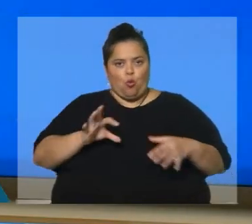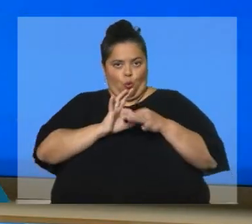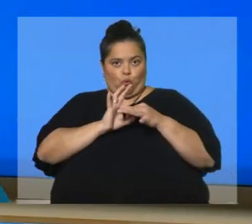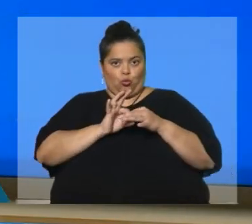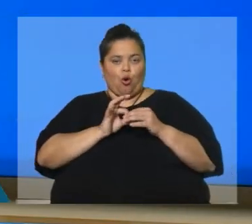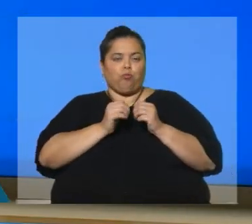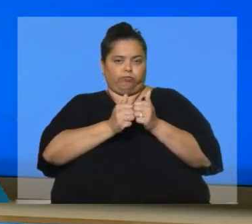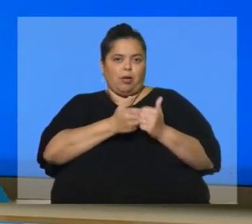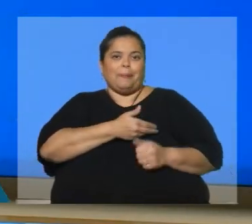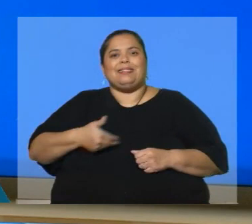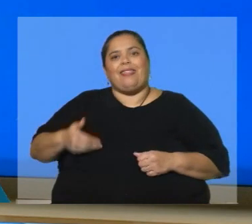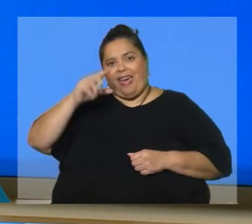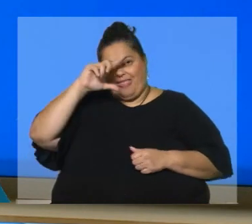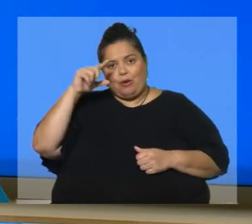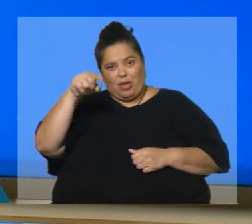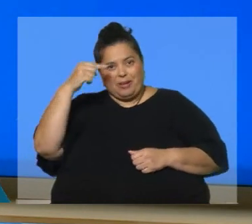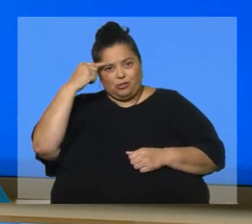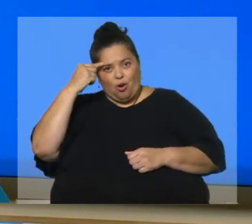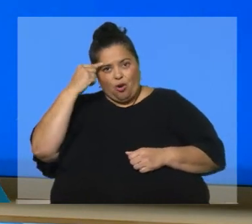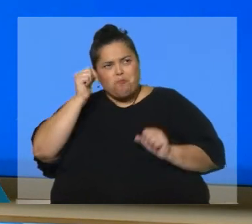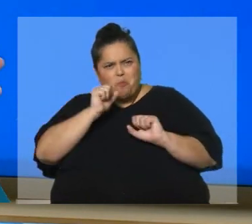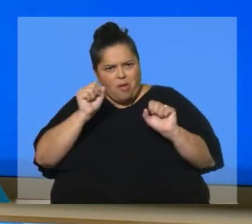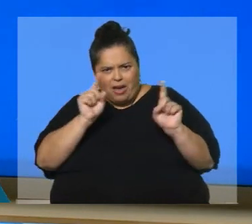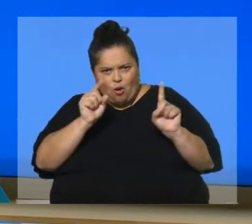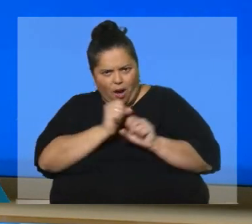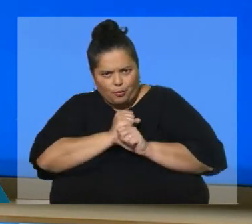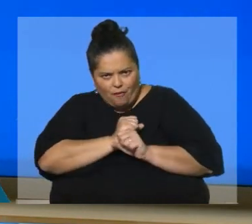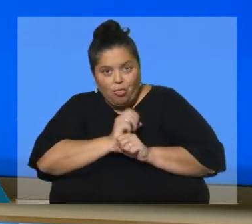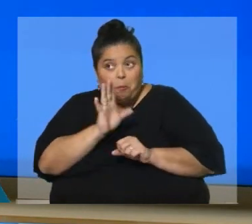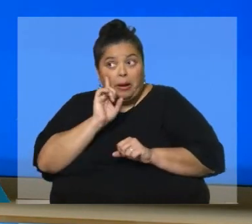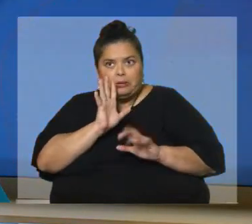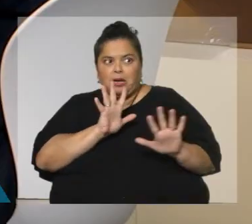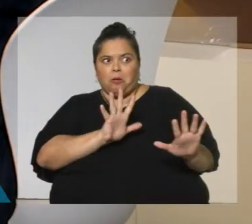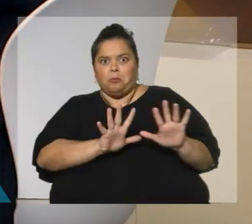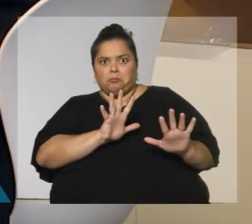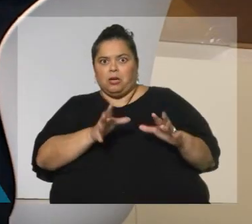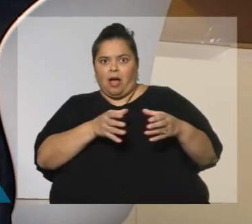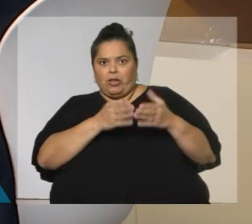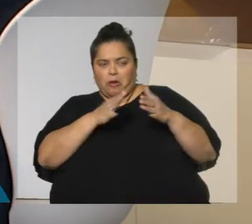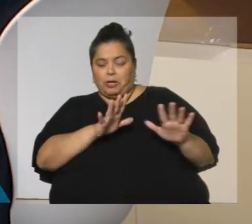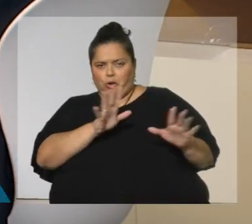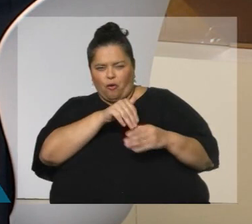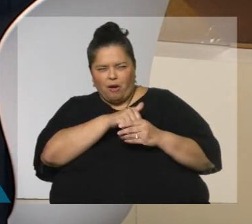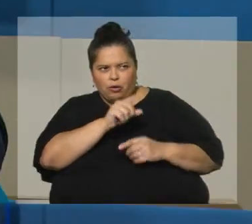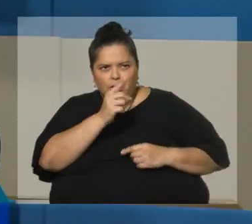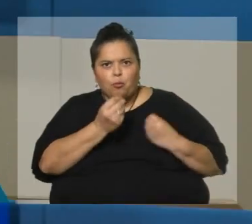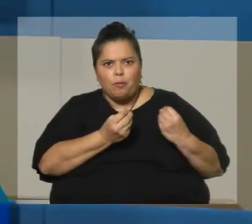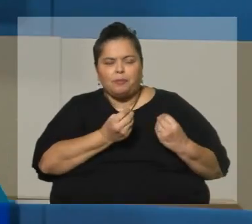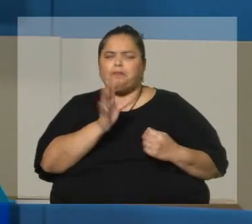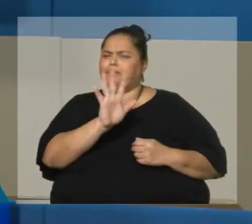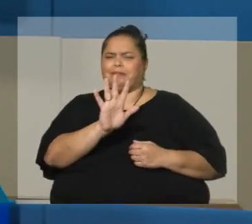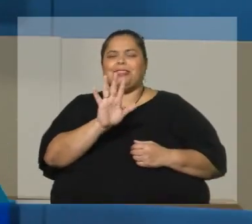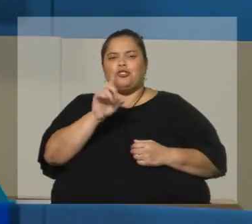¿pensó en un momento que no salía? Porque en un momento, mirándolo de afuera, parecía que la cuerda se tensaba. Mira, yo te voy a hacer una